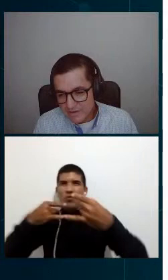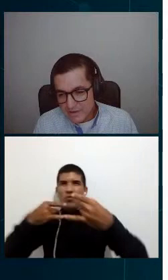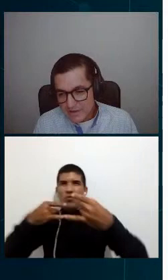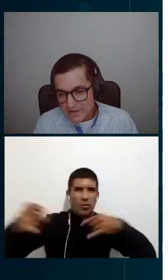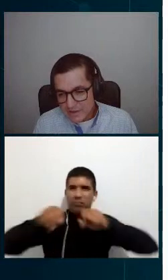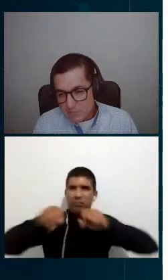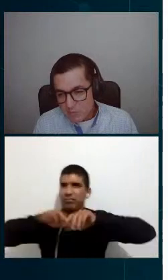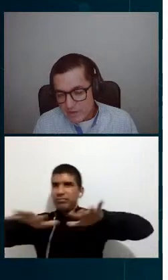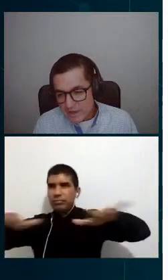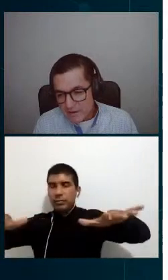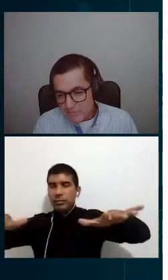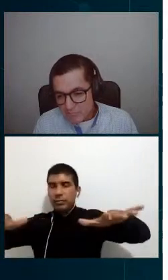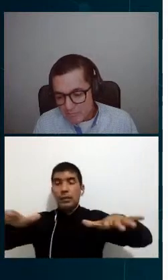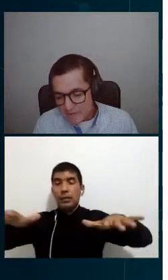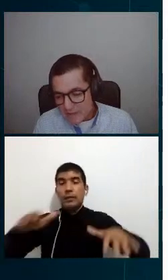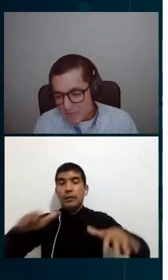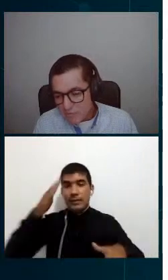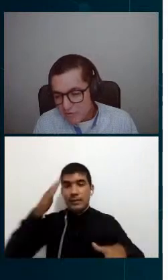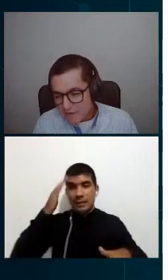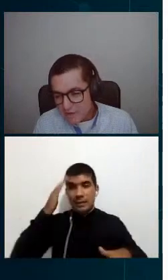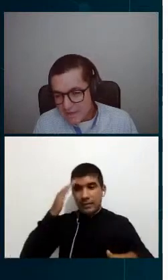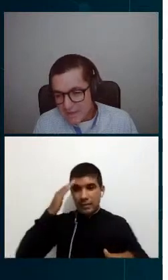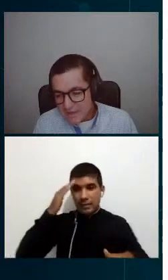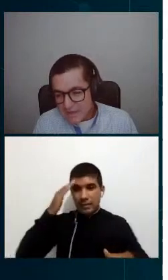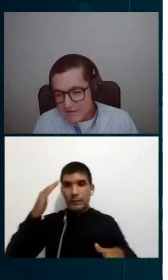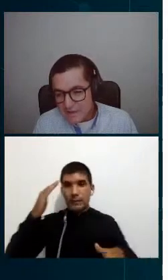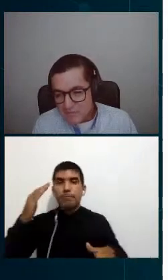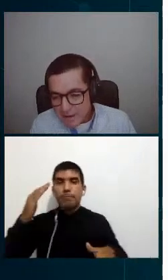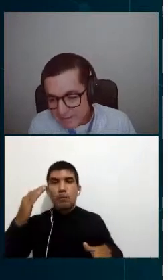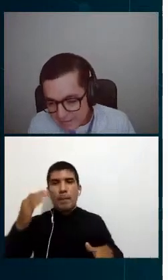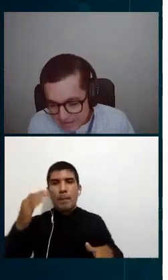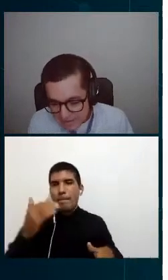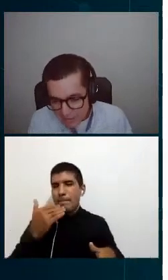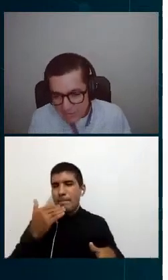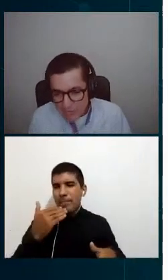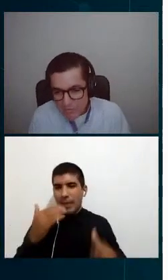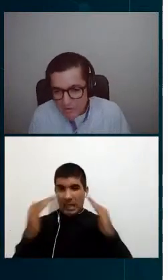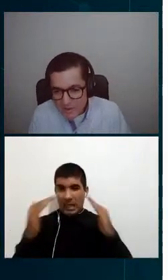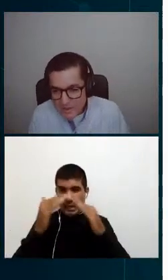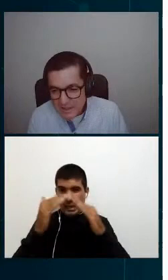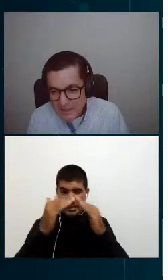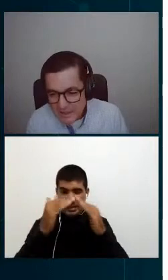colectores podían digamos ser parte